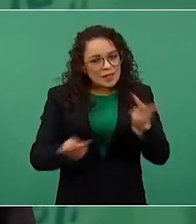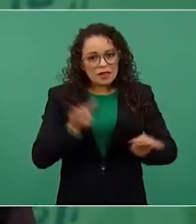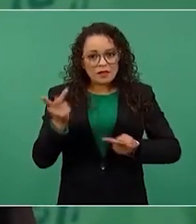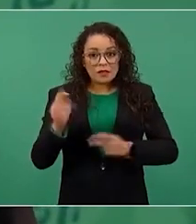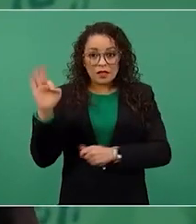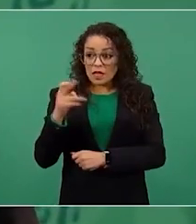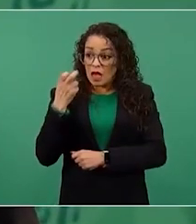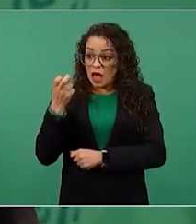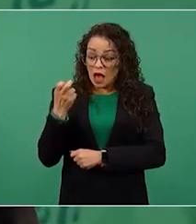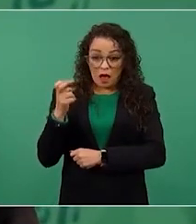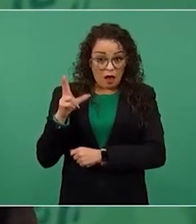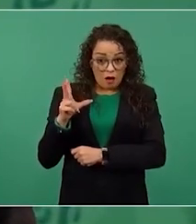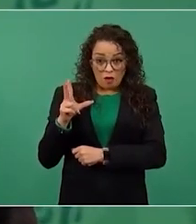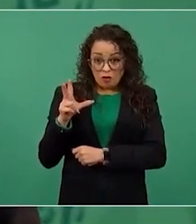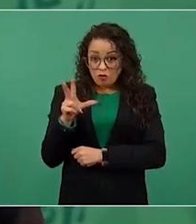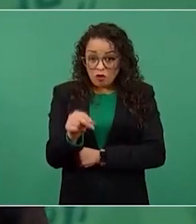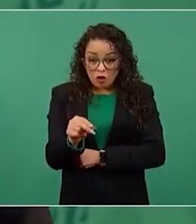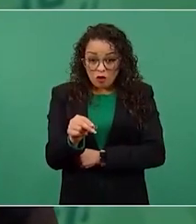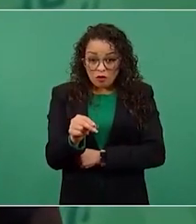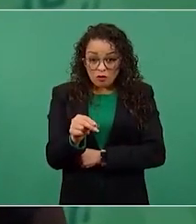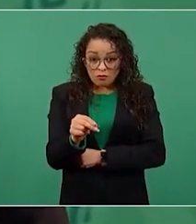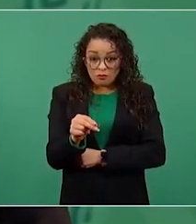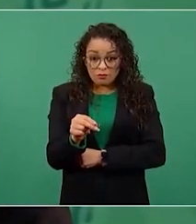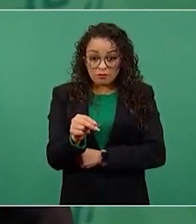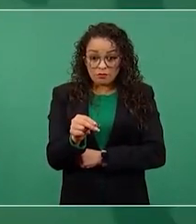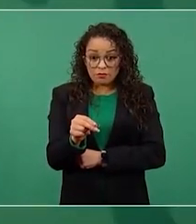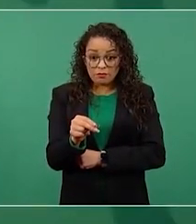obstaculiza ese procedimiento,